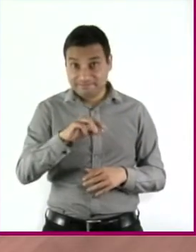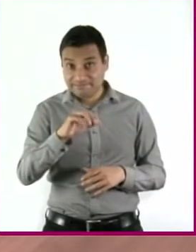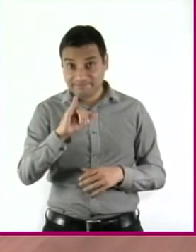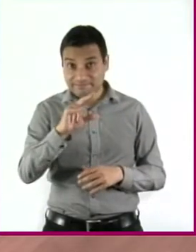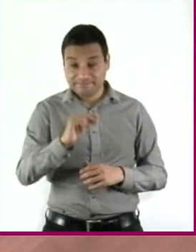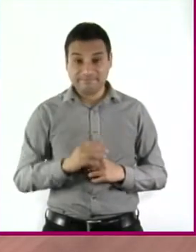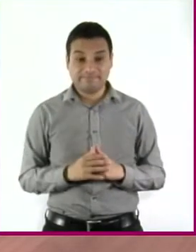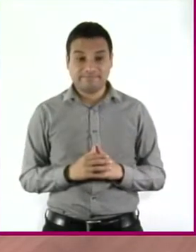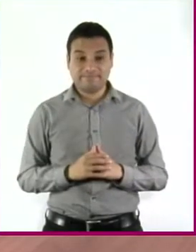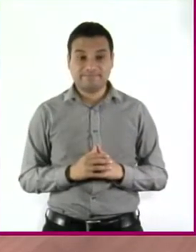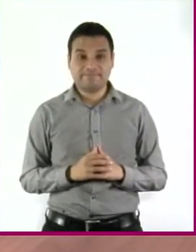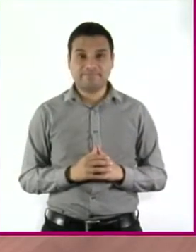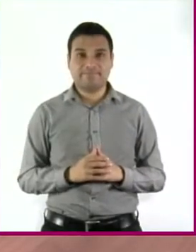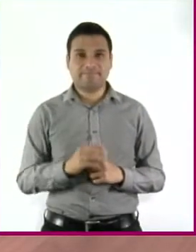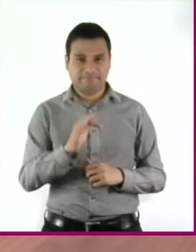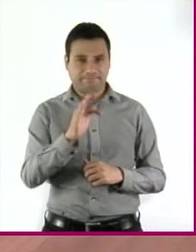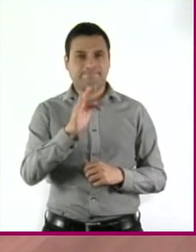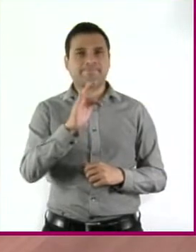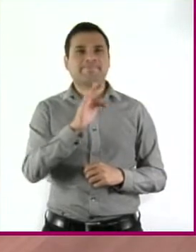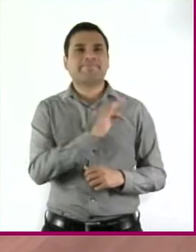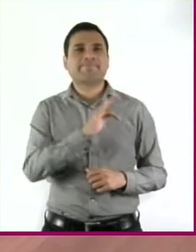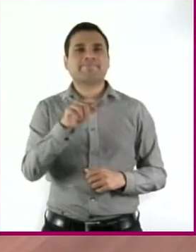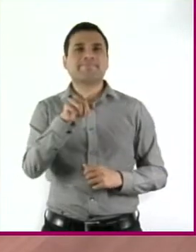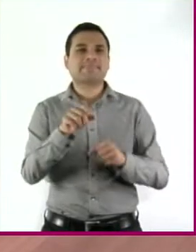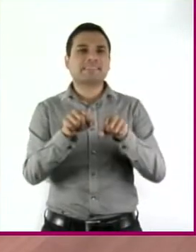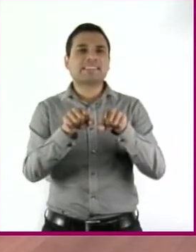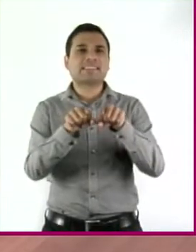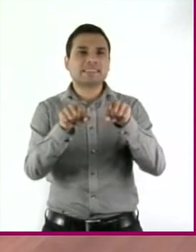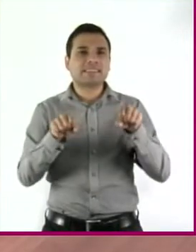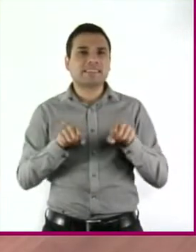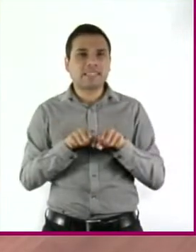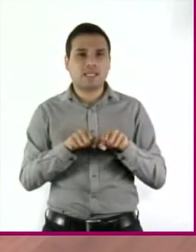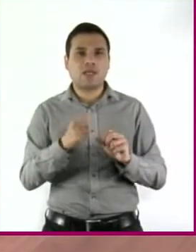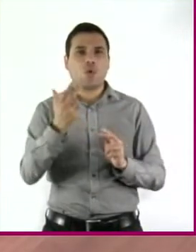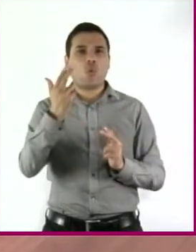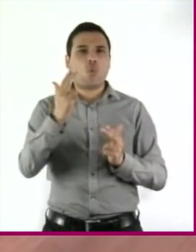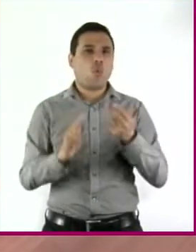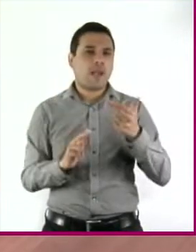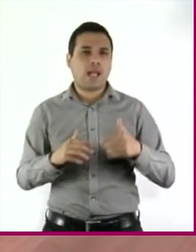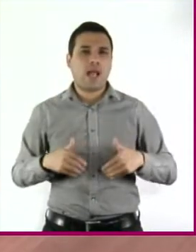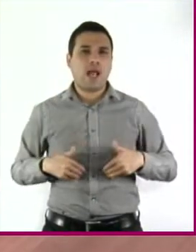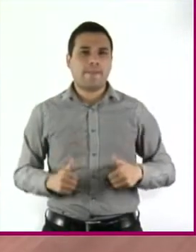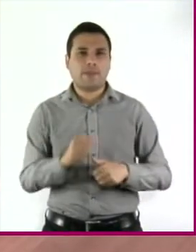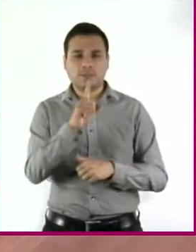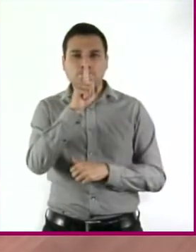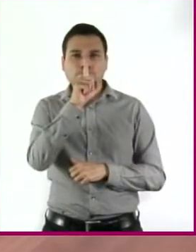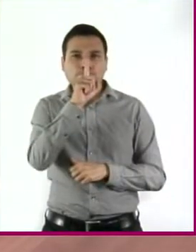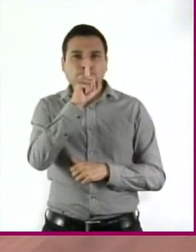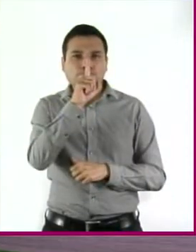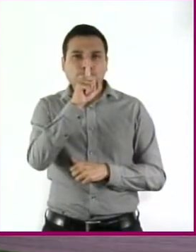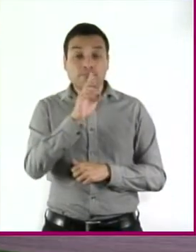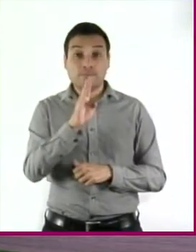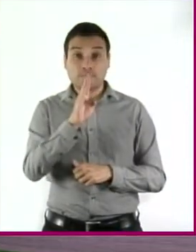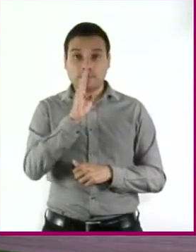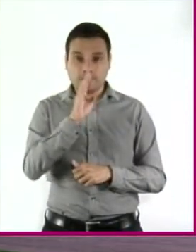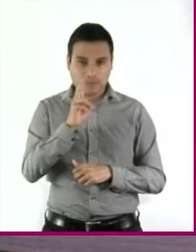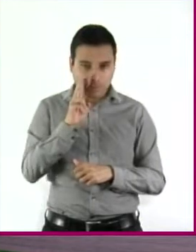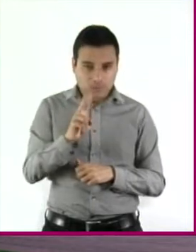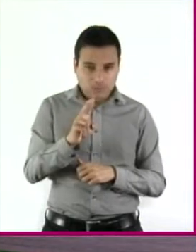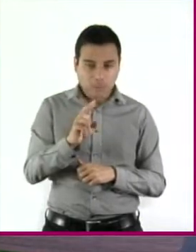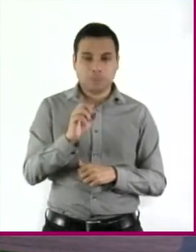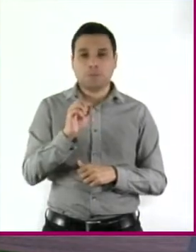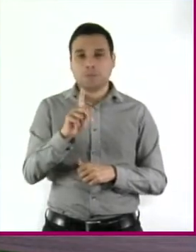¿Qué tal si organizamos una huelga de hambre en tu sala? Así tu mamá se va a dar cuenta de que debe respetar tu deseo de ir a la fiesta. ¡Uy!